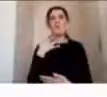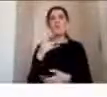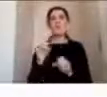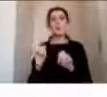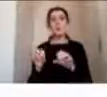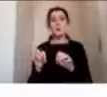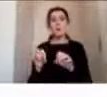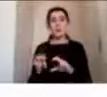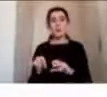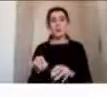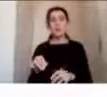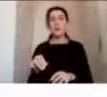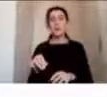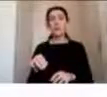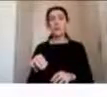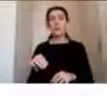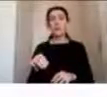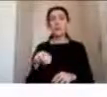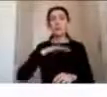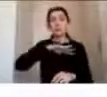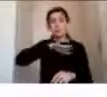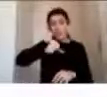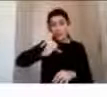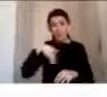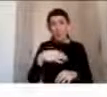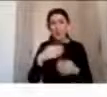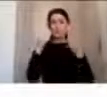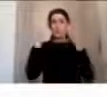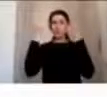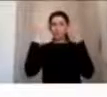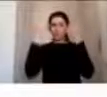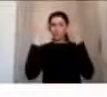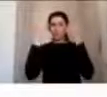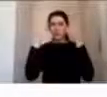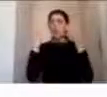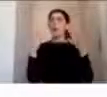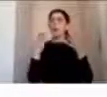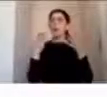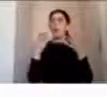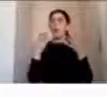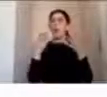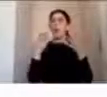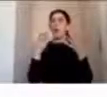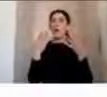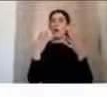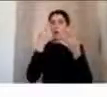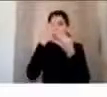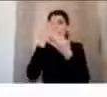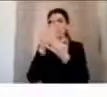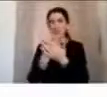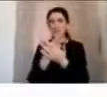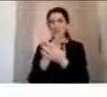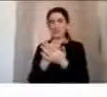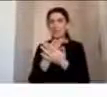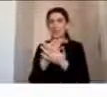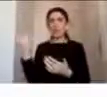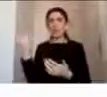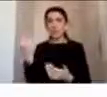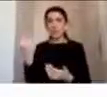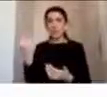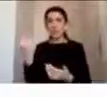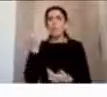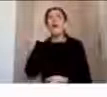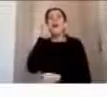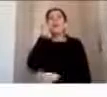Porque en el fondo, si nosotros nos capacitamos para atender emergencias, vamos a entender, vamos a comprender las consecuencias que esas